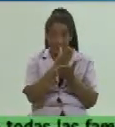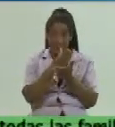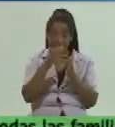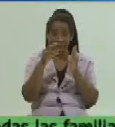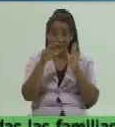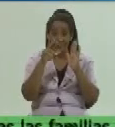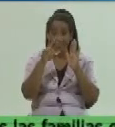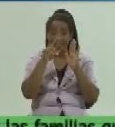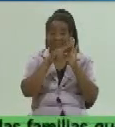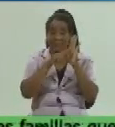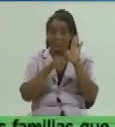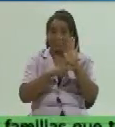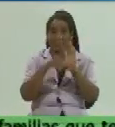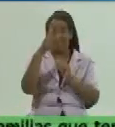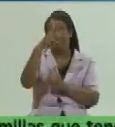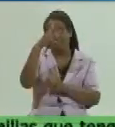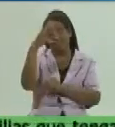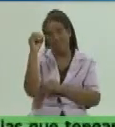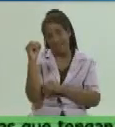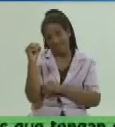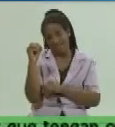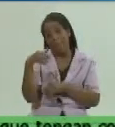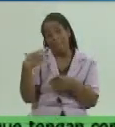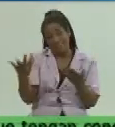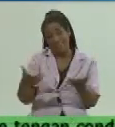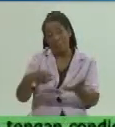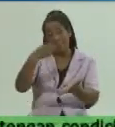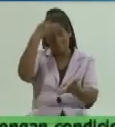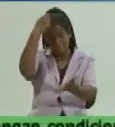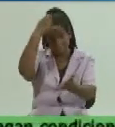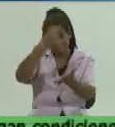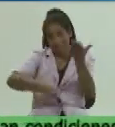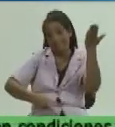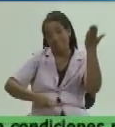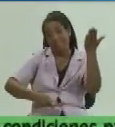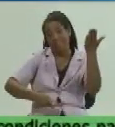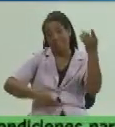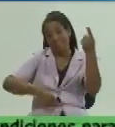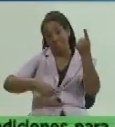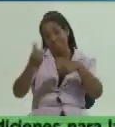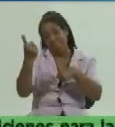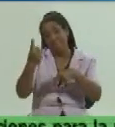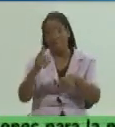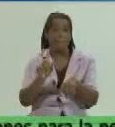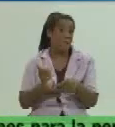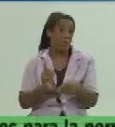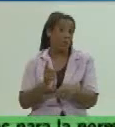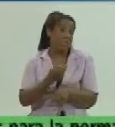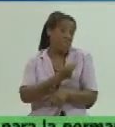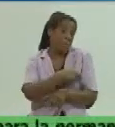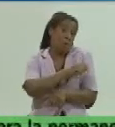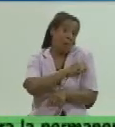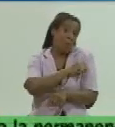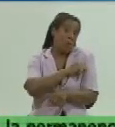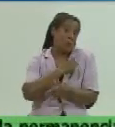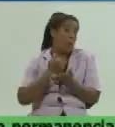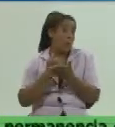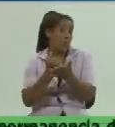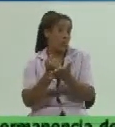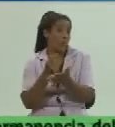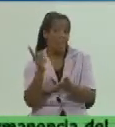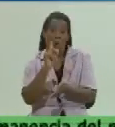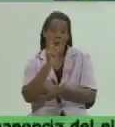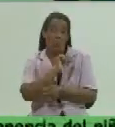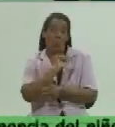que justamente es para penalizar esas contravenciones pero que sin el pueblo no logramos lo que queremos ¿verdad? saludos